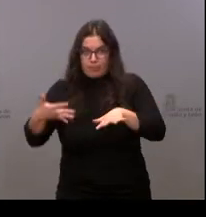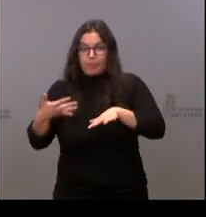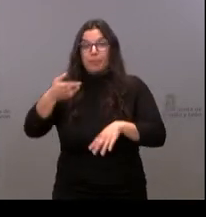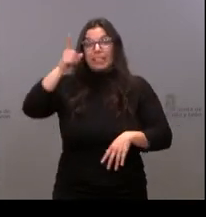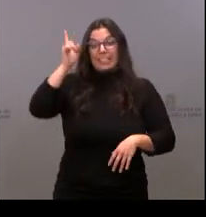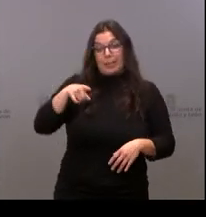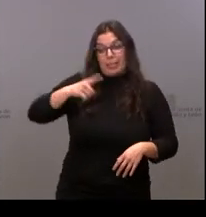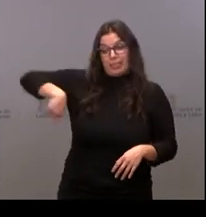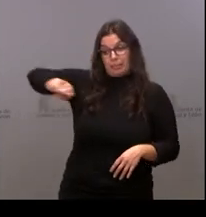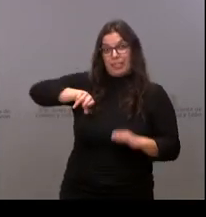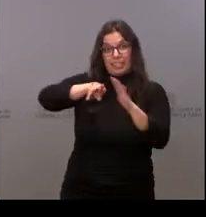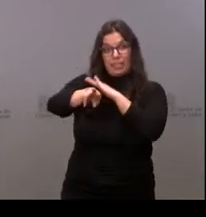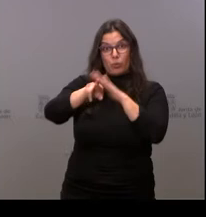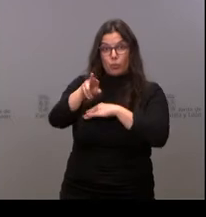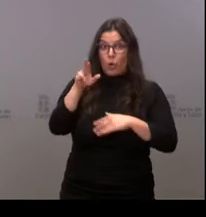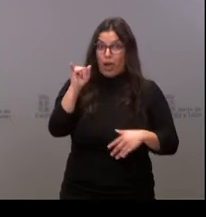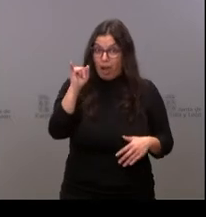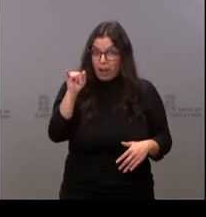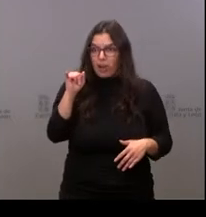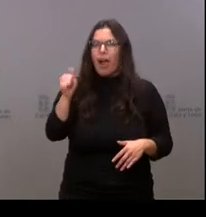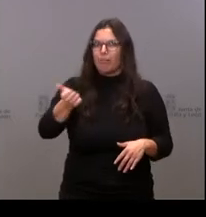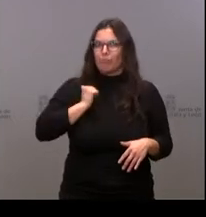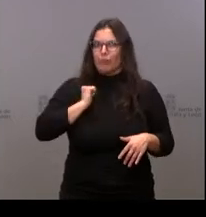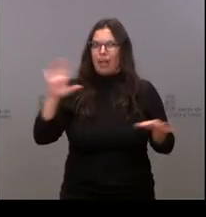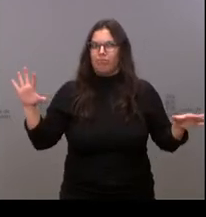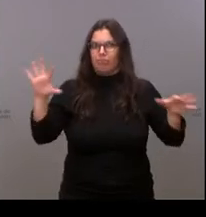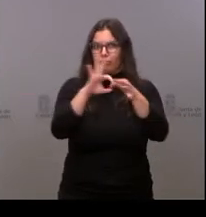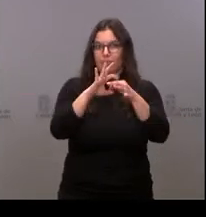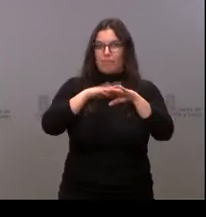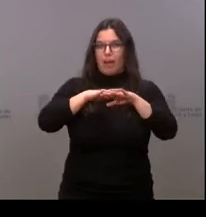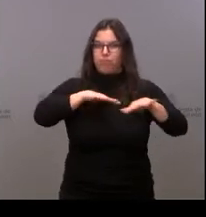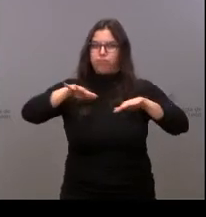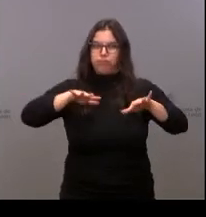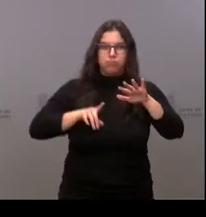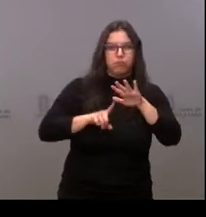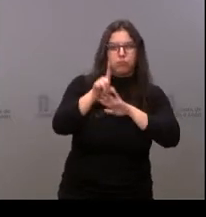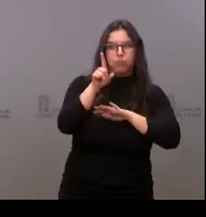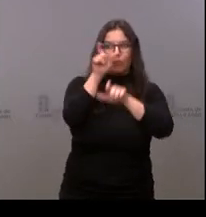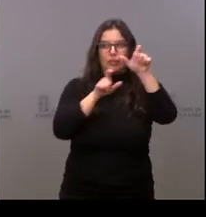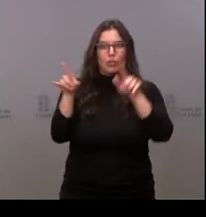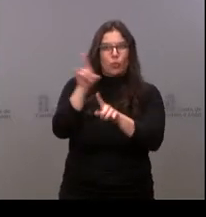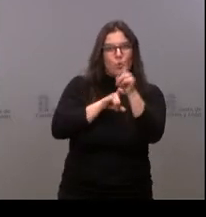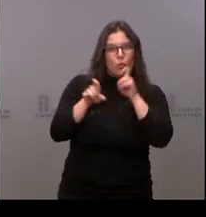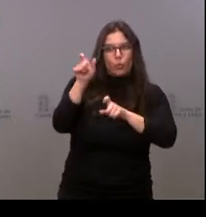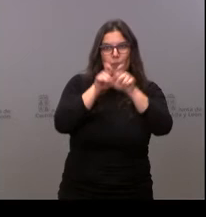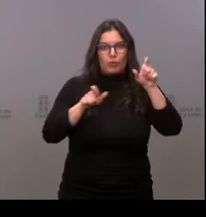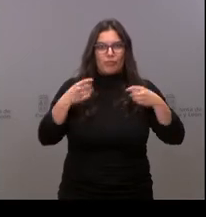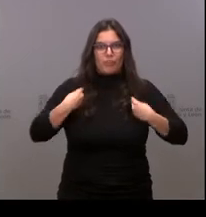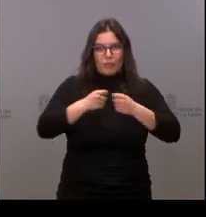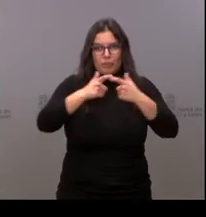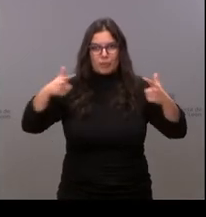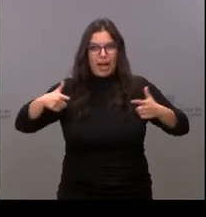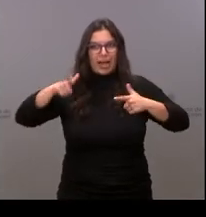los recursos que tenía la propia provincia para revitalizar la demografía de Soria y fijar así